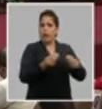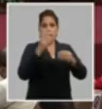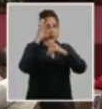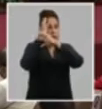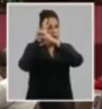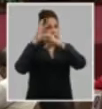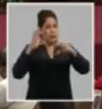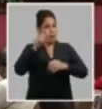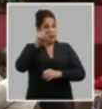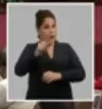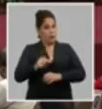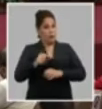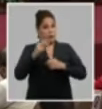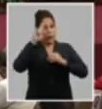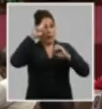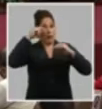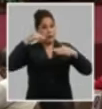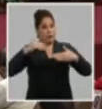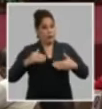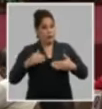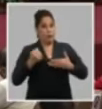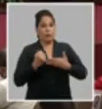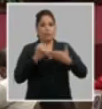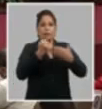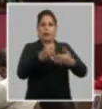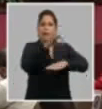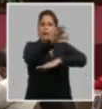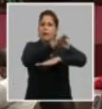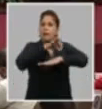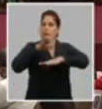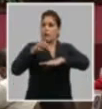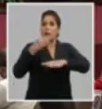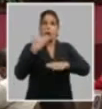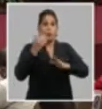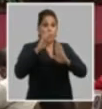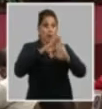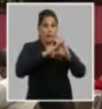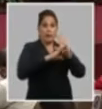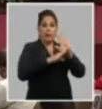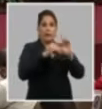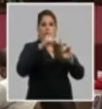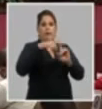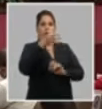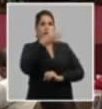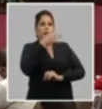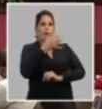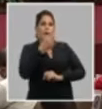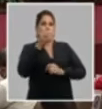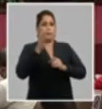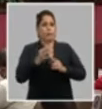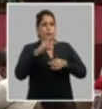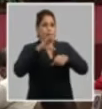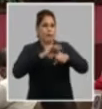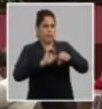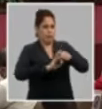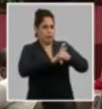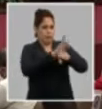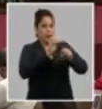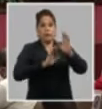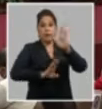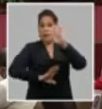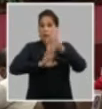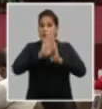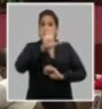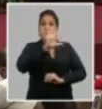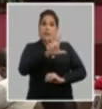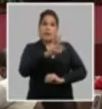científico y personal de la salud en el diseño de efectivos protocolos de tratamiento a esta enfermedad y el desarrollo